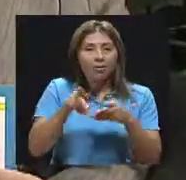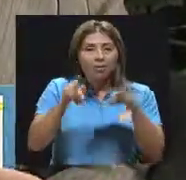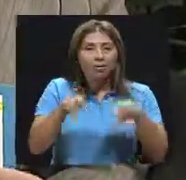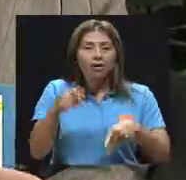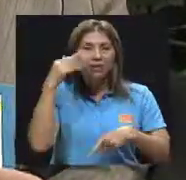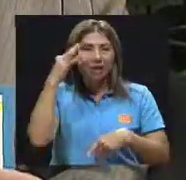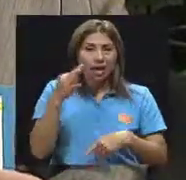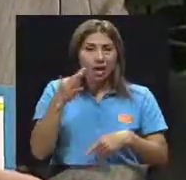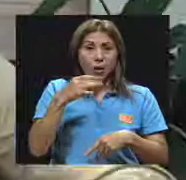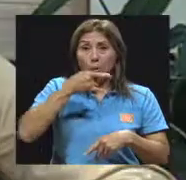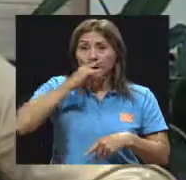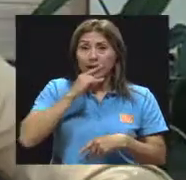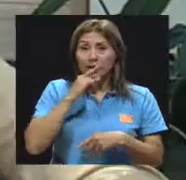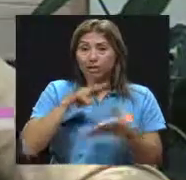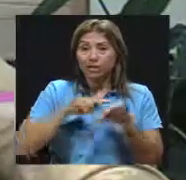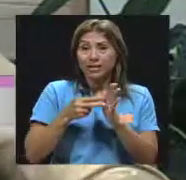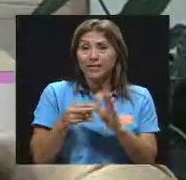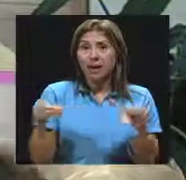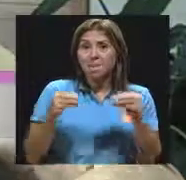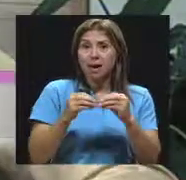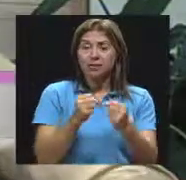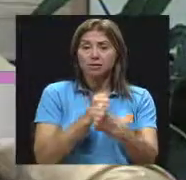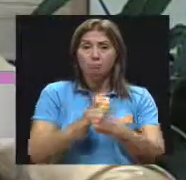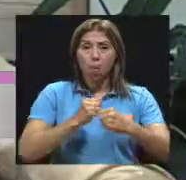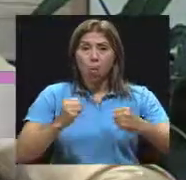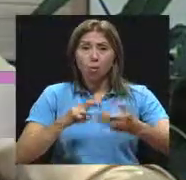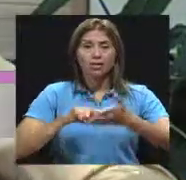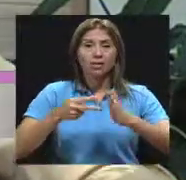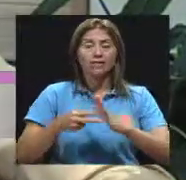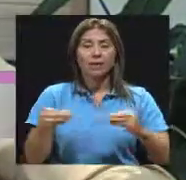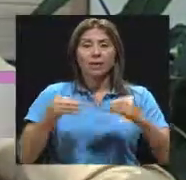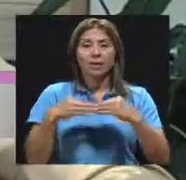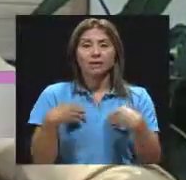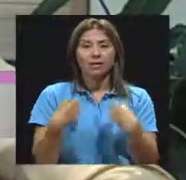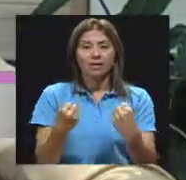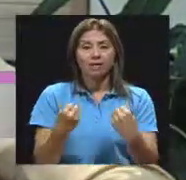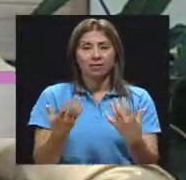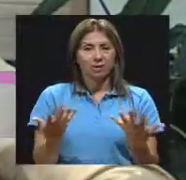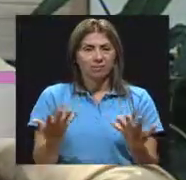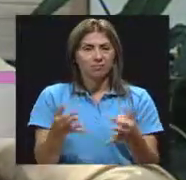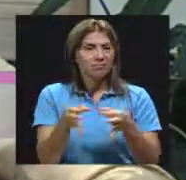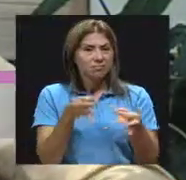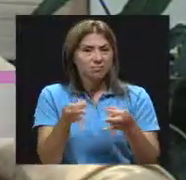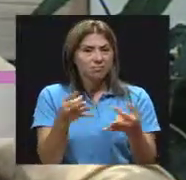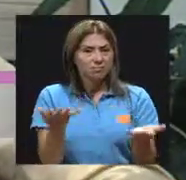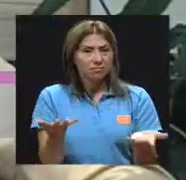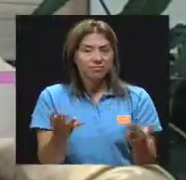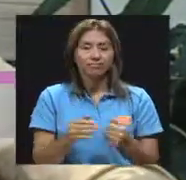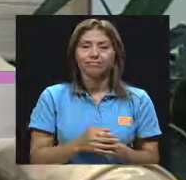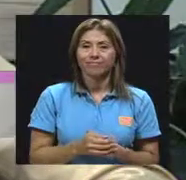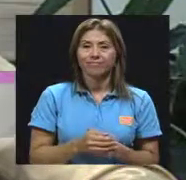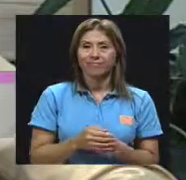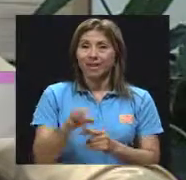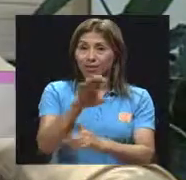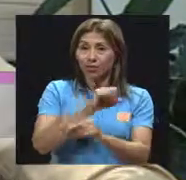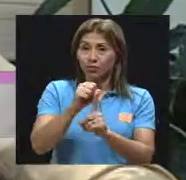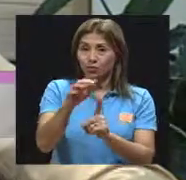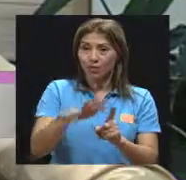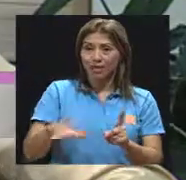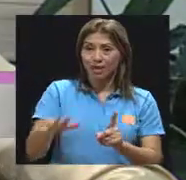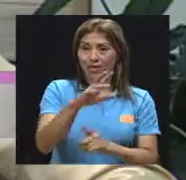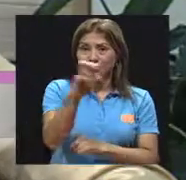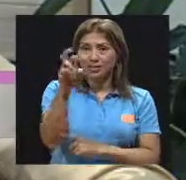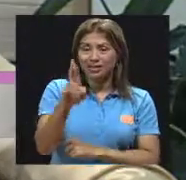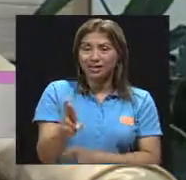gustaría su posición al respecto. Exacto. Está claramente demostrado que en nuestra población el sentir o lo que se espera